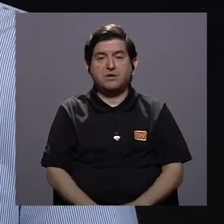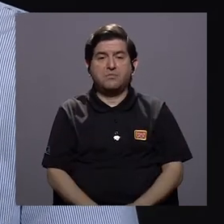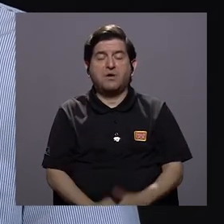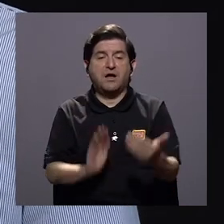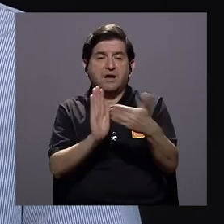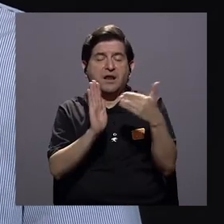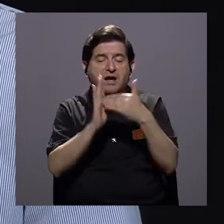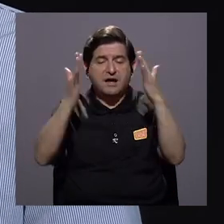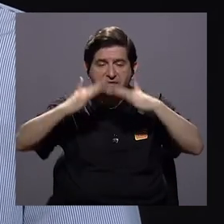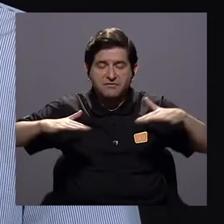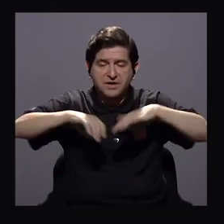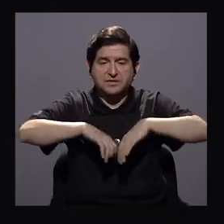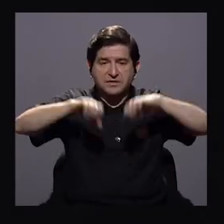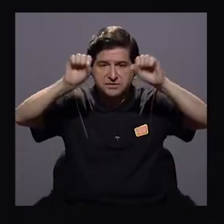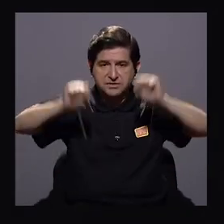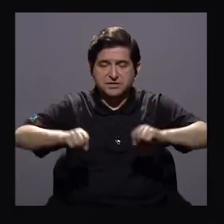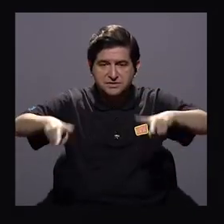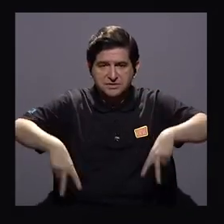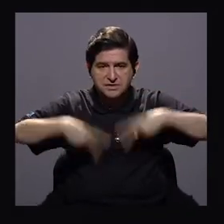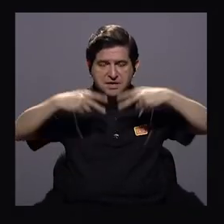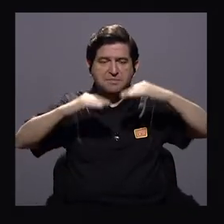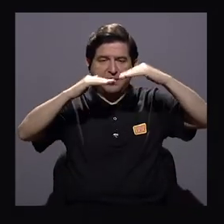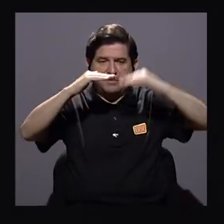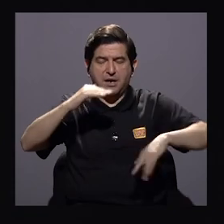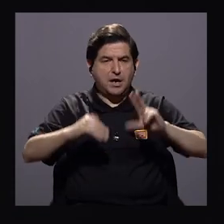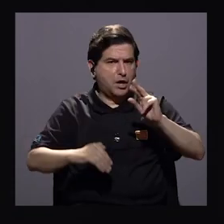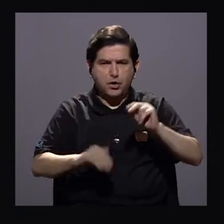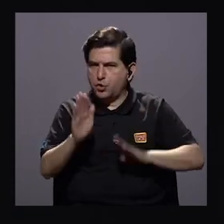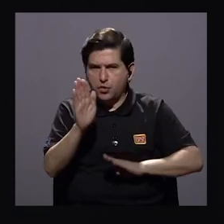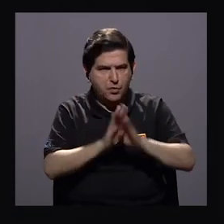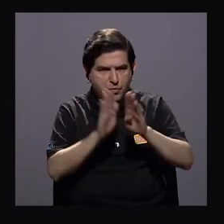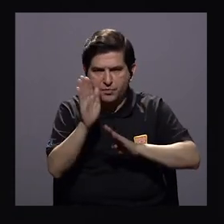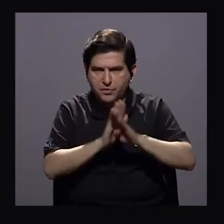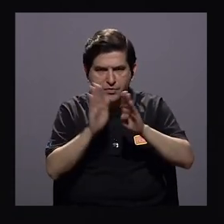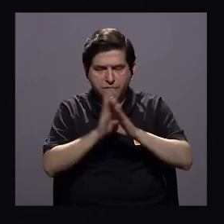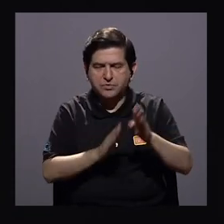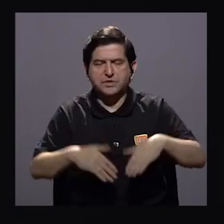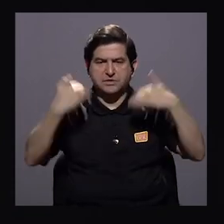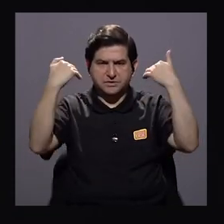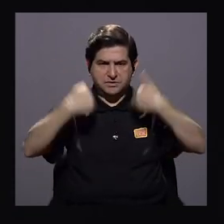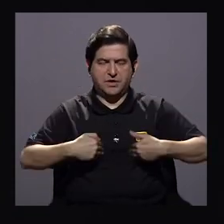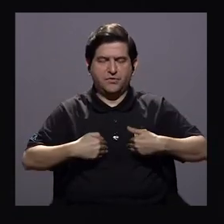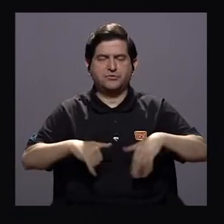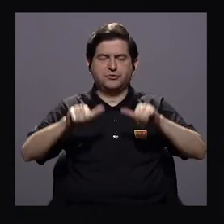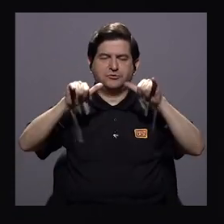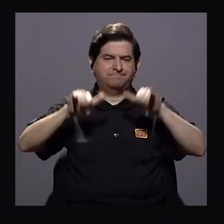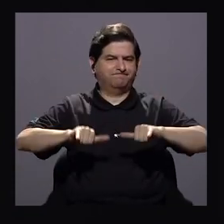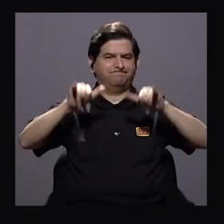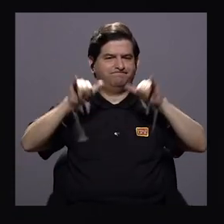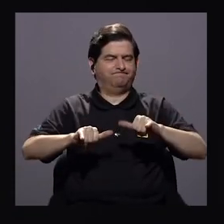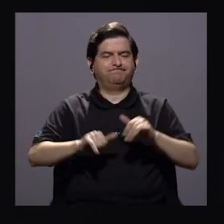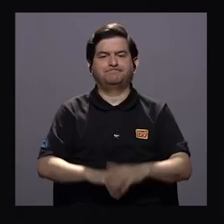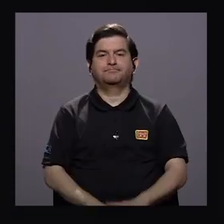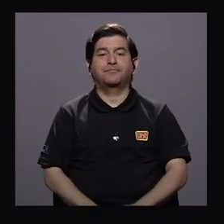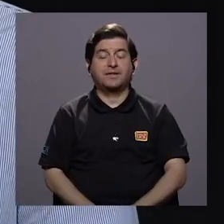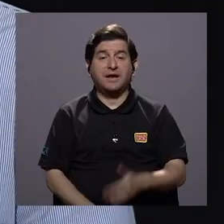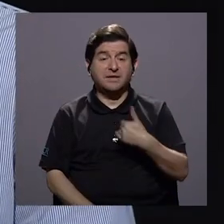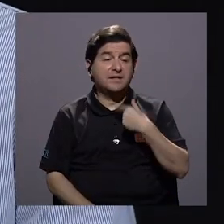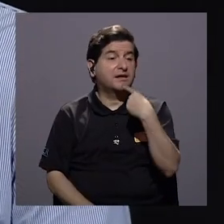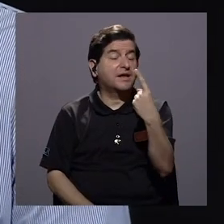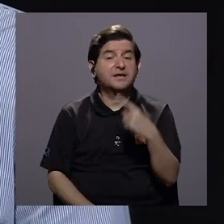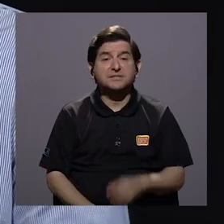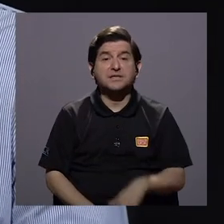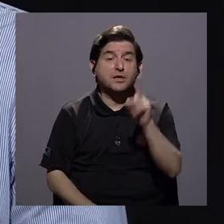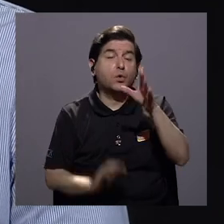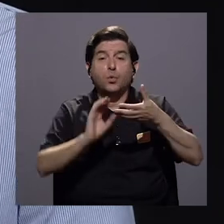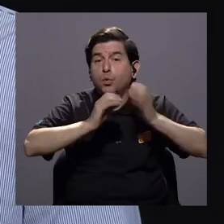la huella ecológica suele ser muy baja no necesariamente porque hayan logrado desarrollo humano con una mayor sostenibilidad entonces bueno, si tuviera